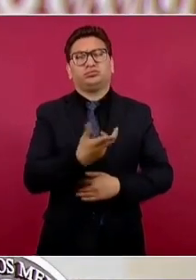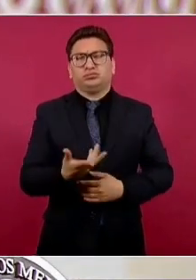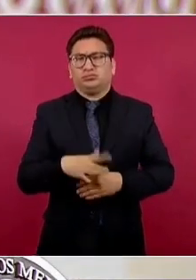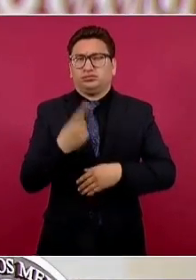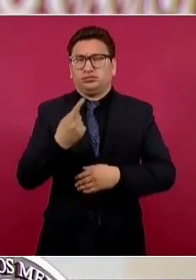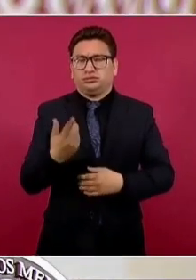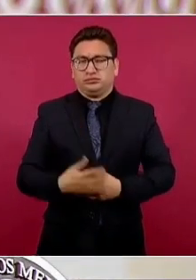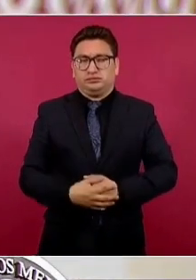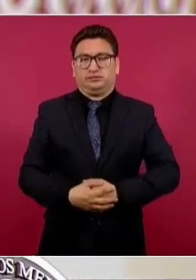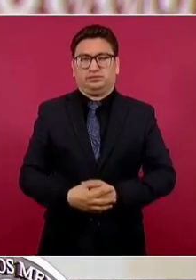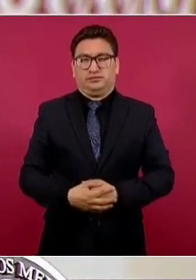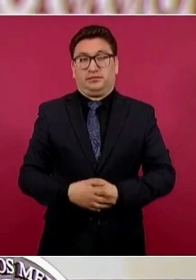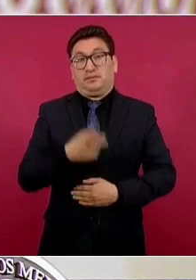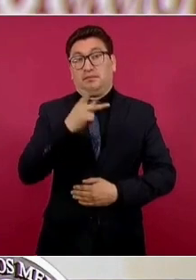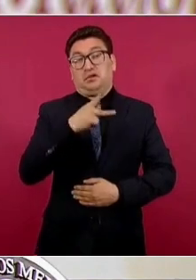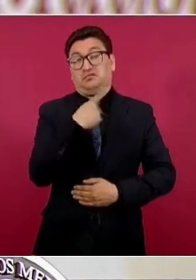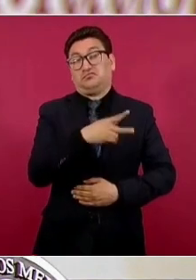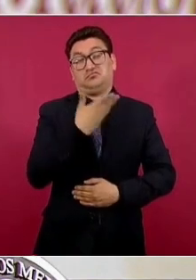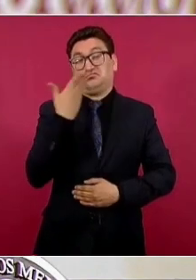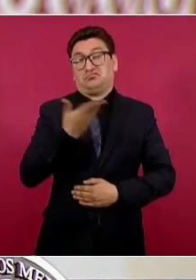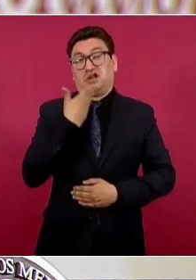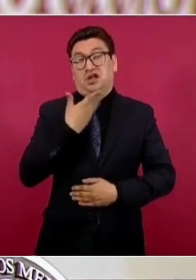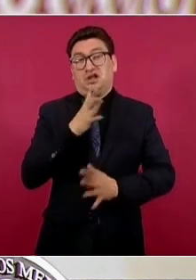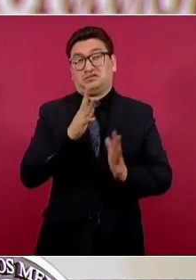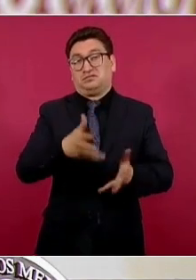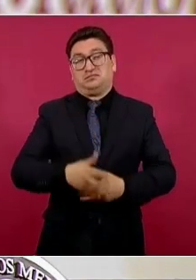Pero ya es su costumbre hacerlo.